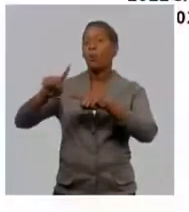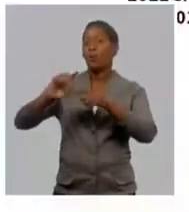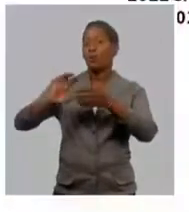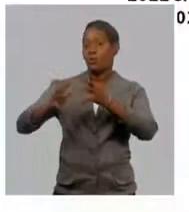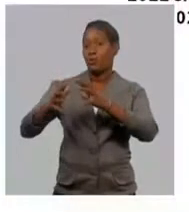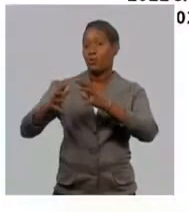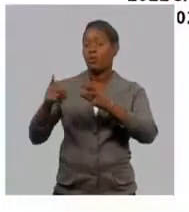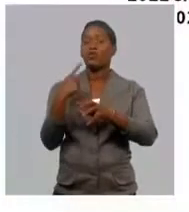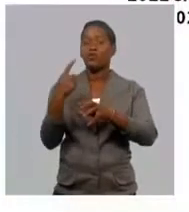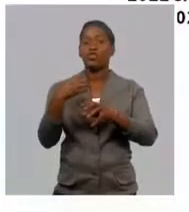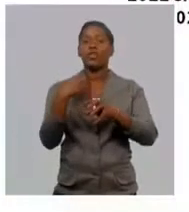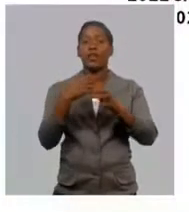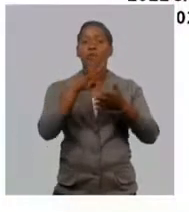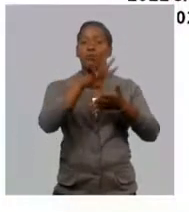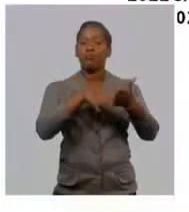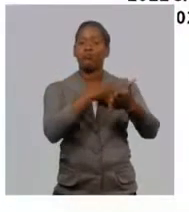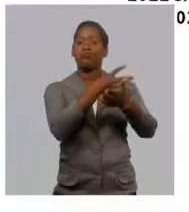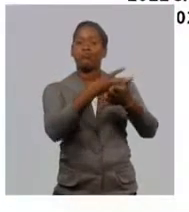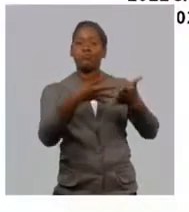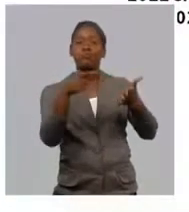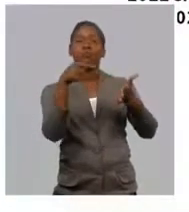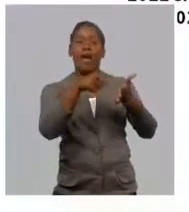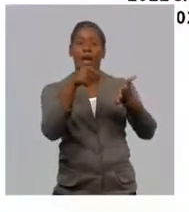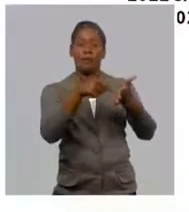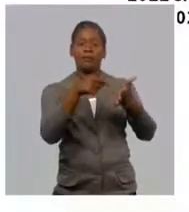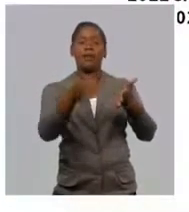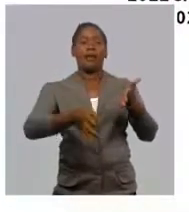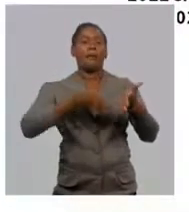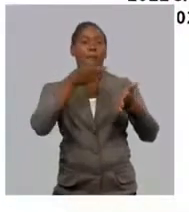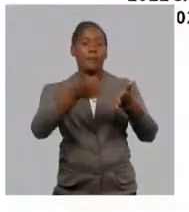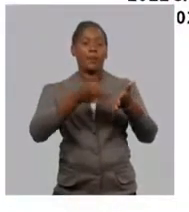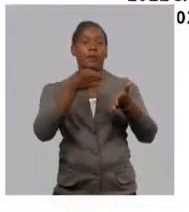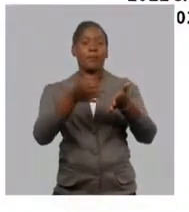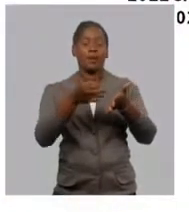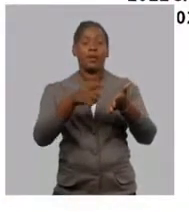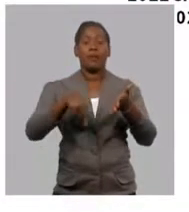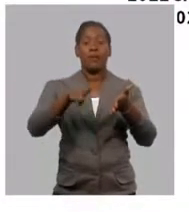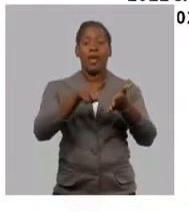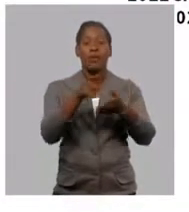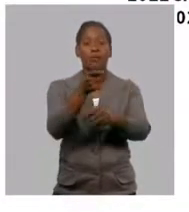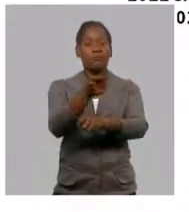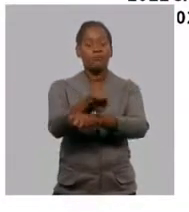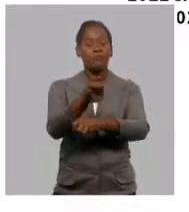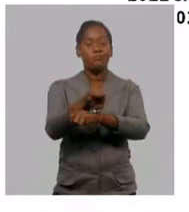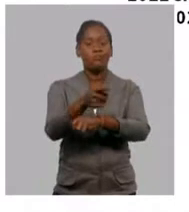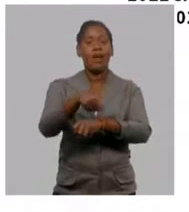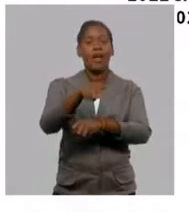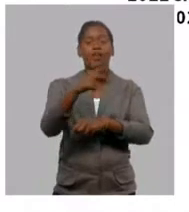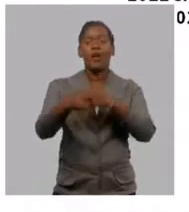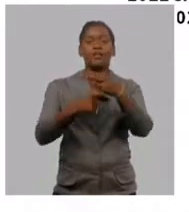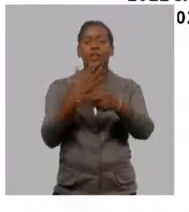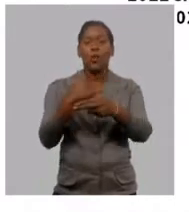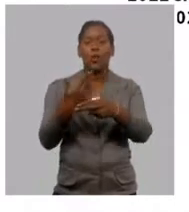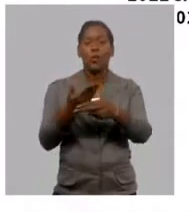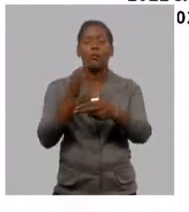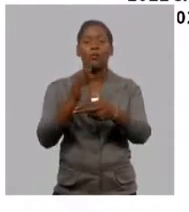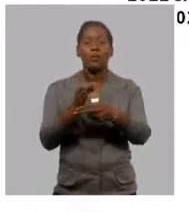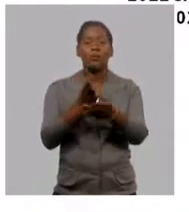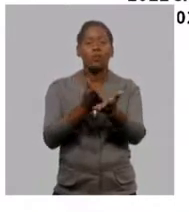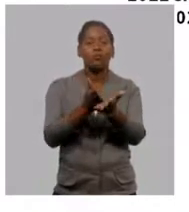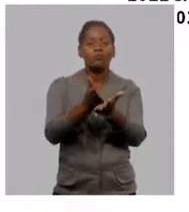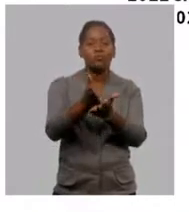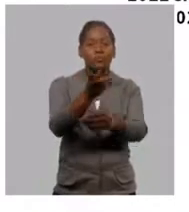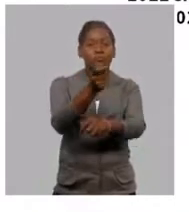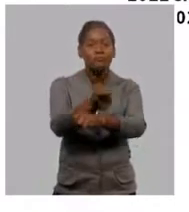propedético que se había previsto para estos estudiantes que tienen el mismo sentido. Son estudiantes que van a obtener su carrera de manera directa,